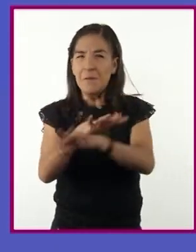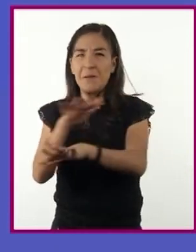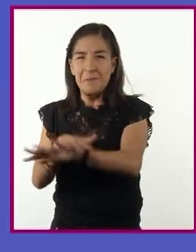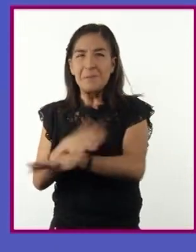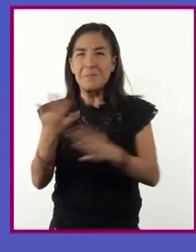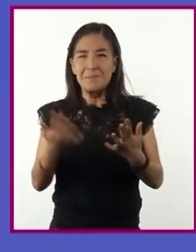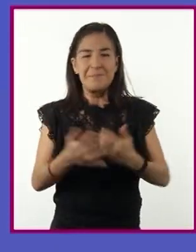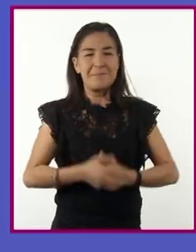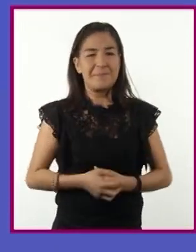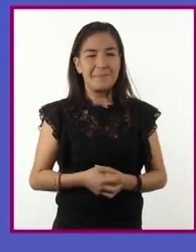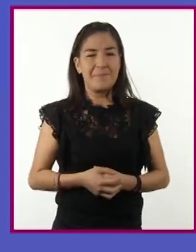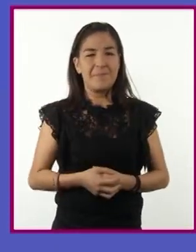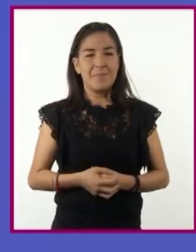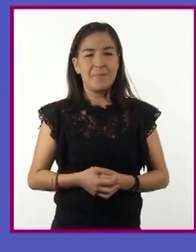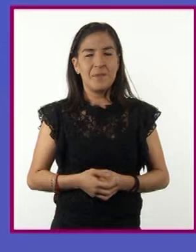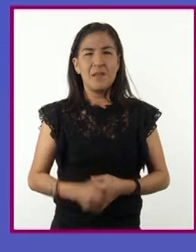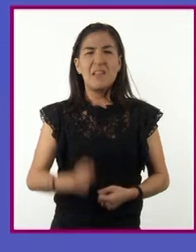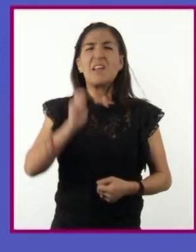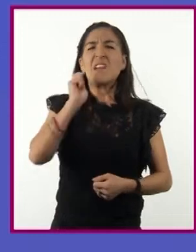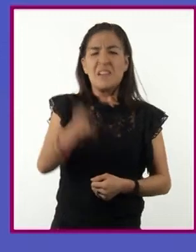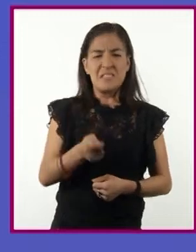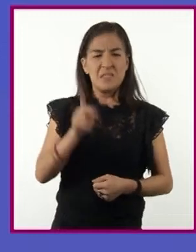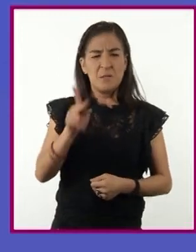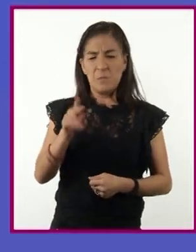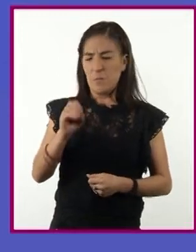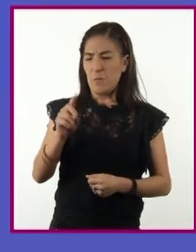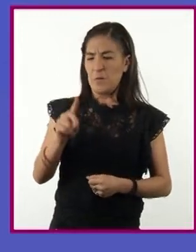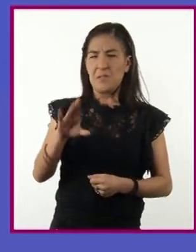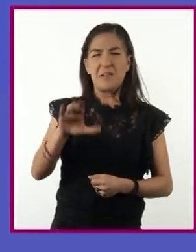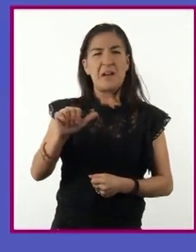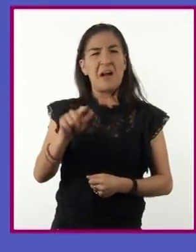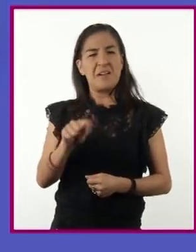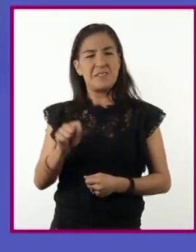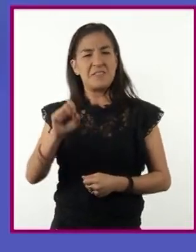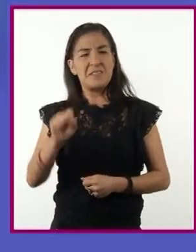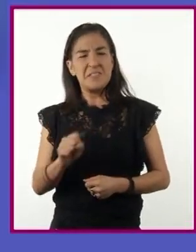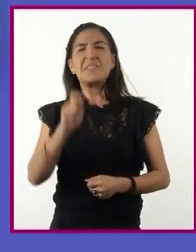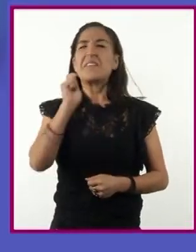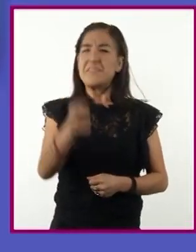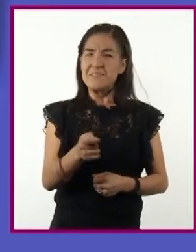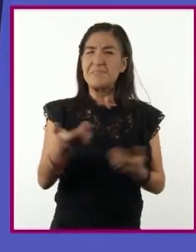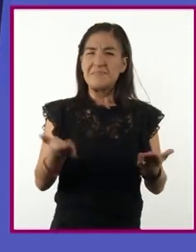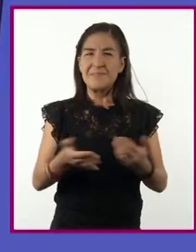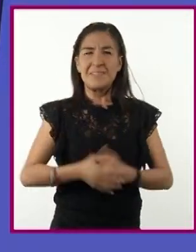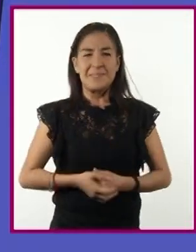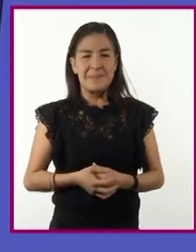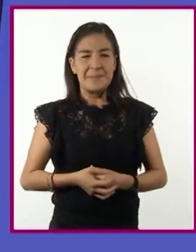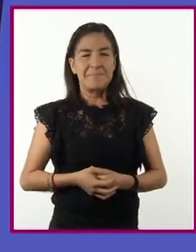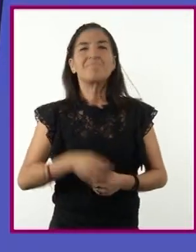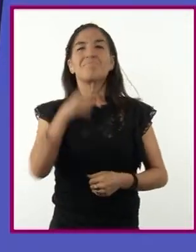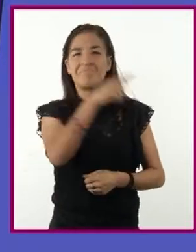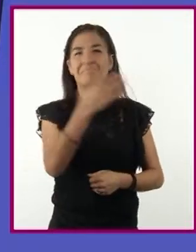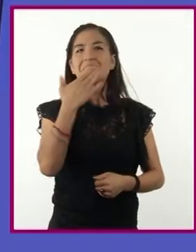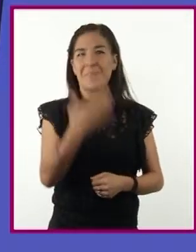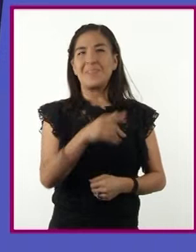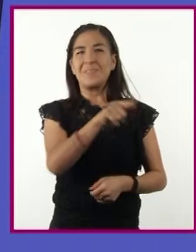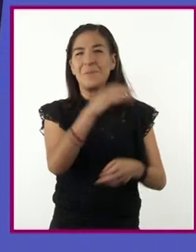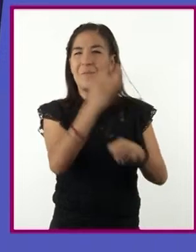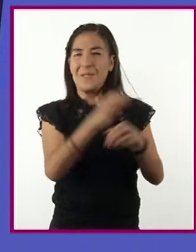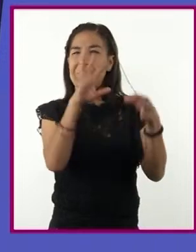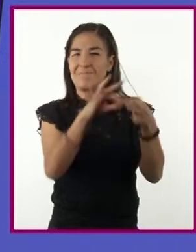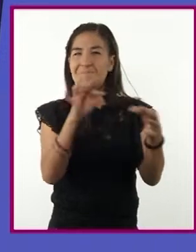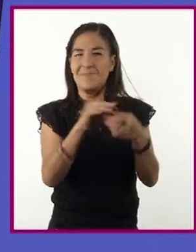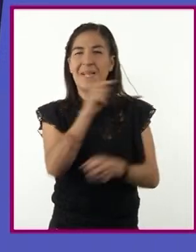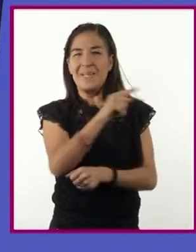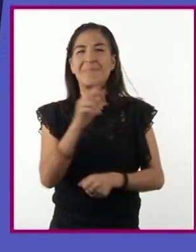¿Y qué son los podcasts? Enrique, qué bueno que recordaste que tenías esas notas, ¿sabes?